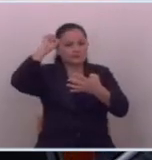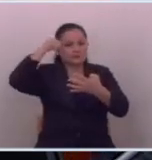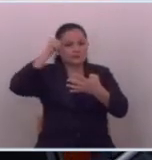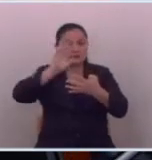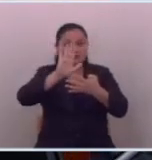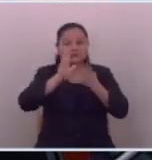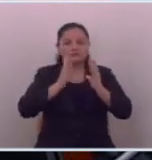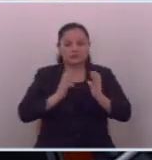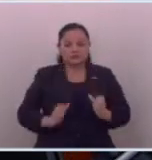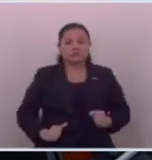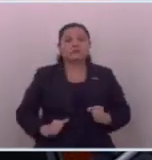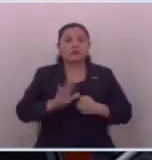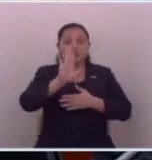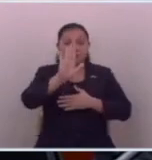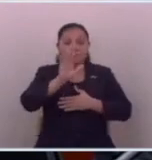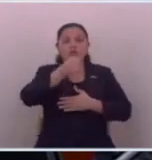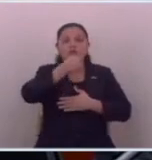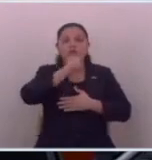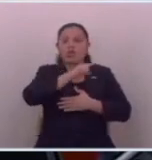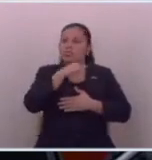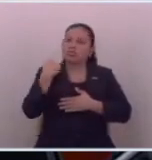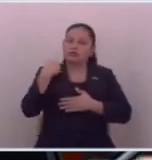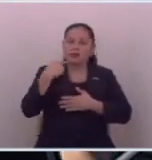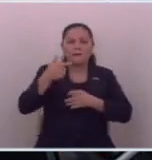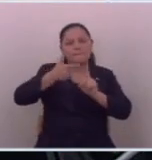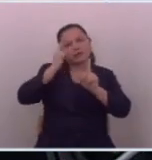gobierno sí asesinaban periodistas